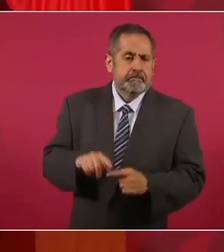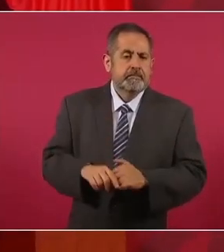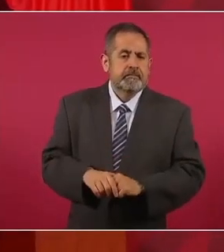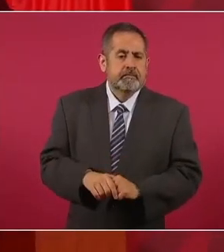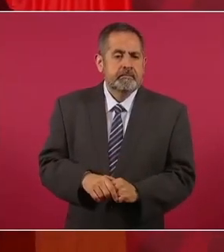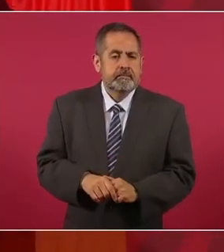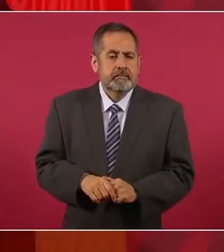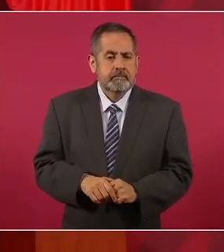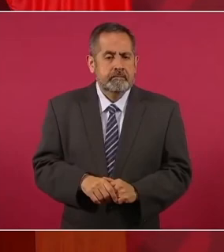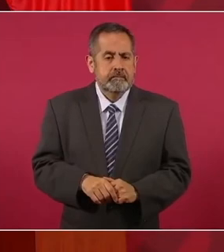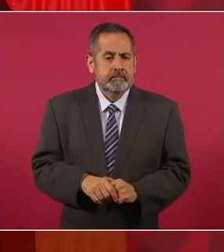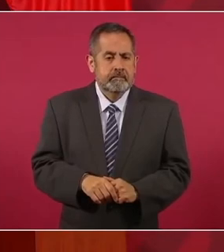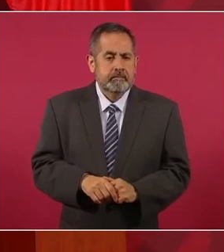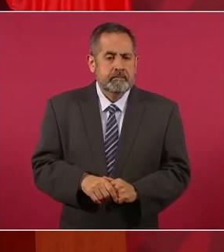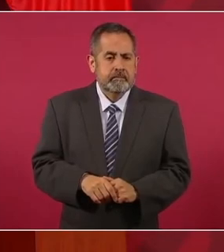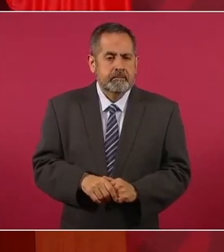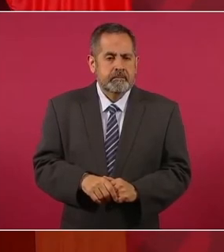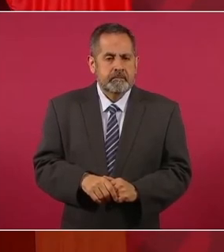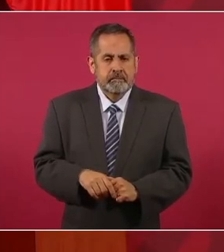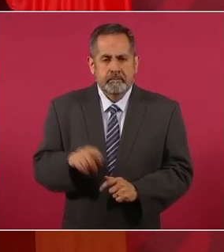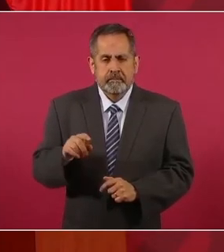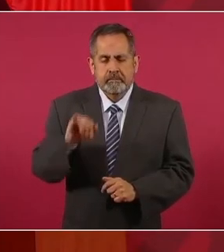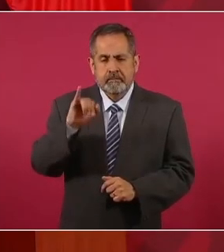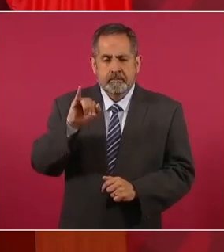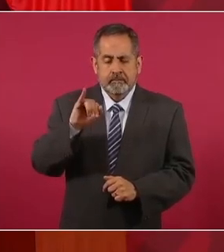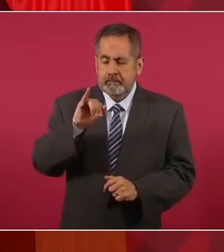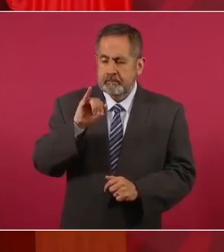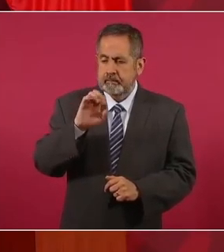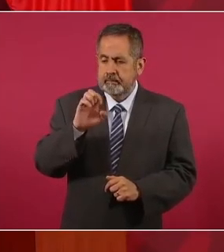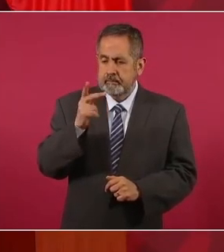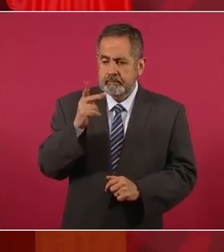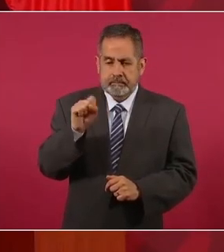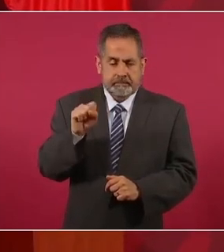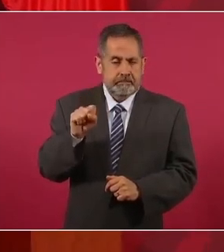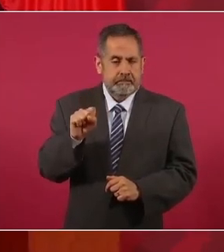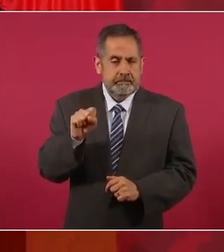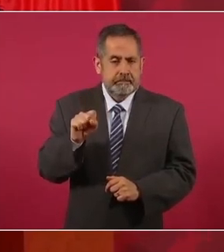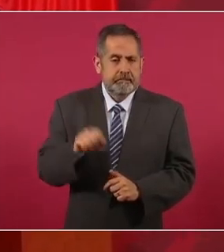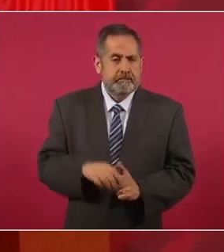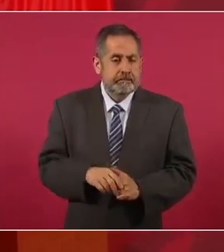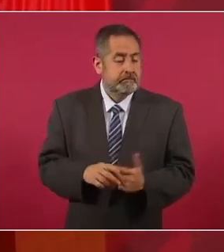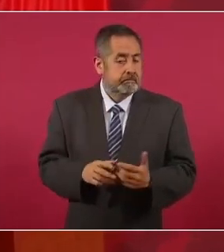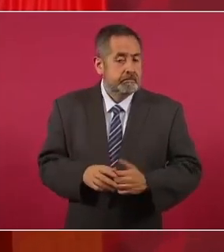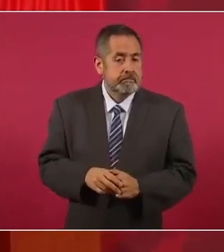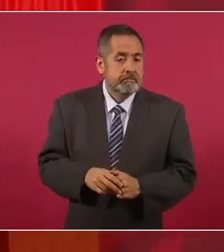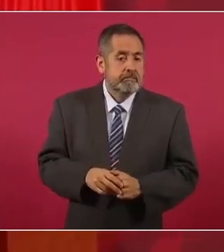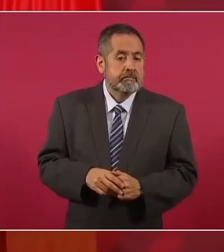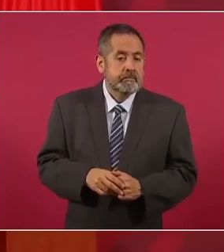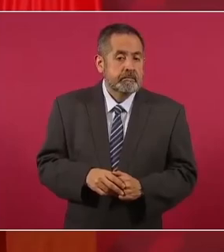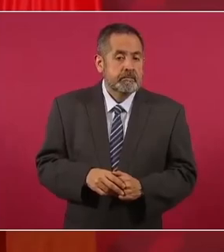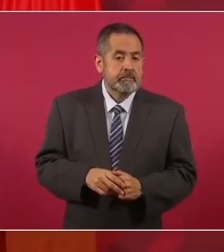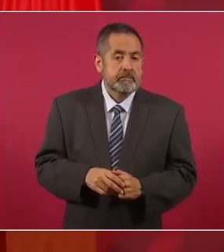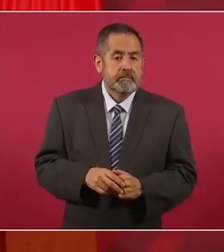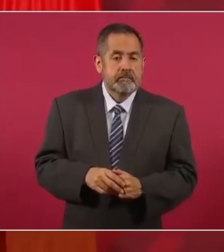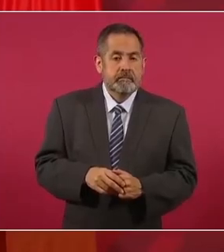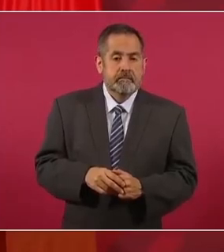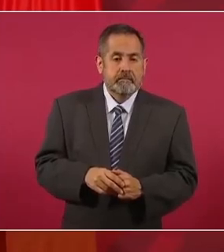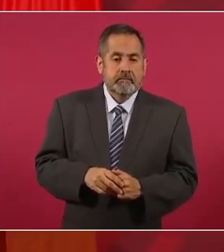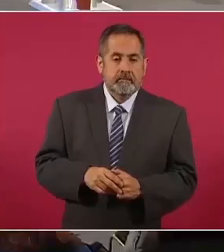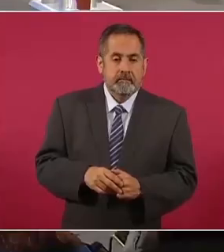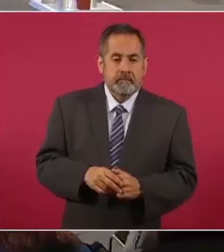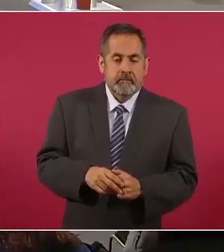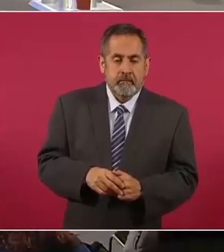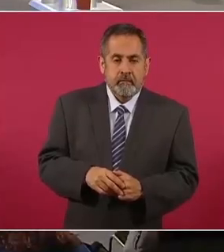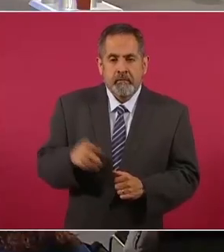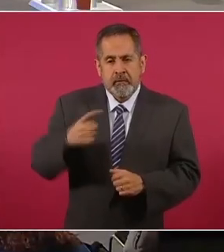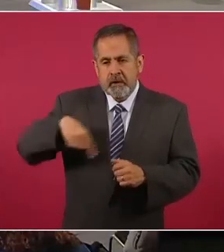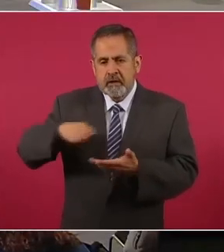y este que es IEPS tiene que ver con el